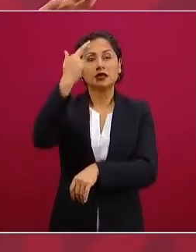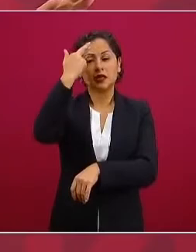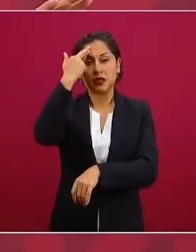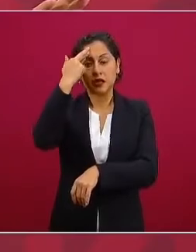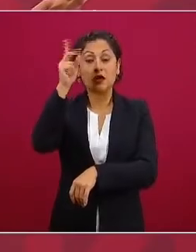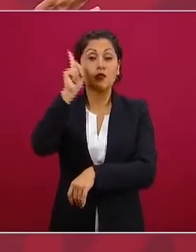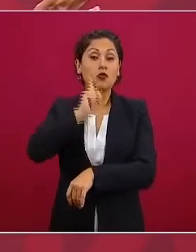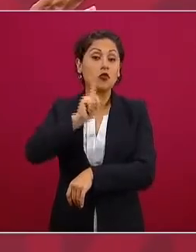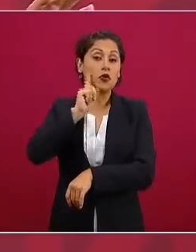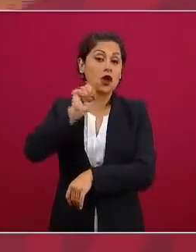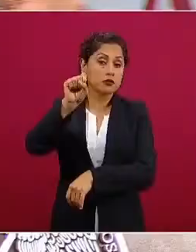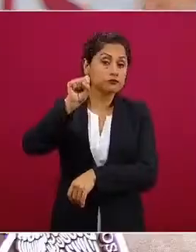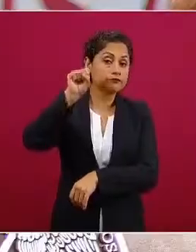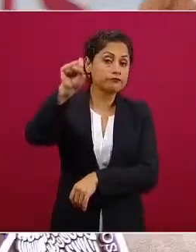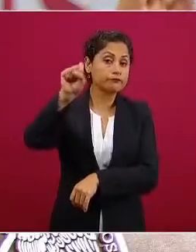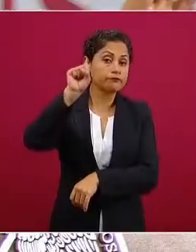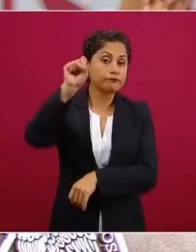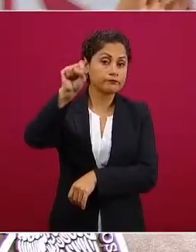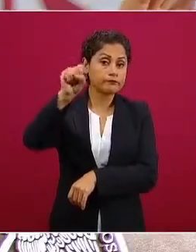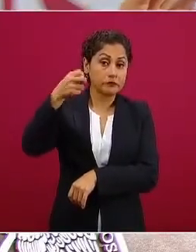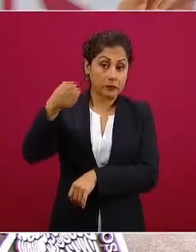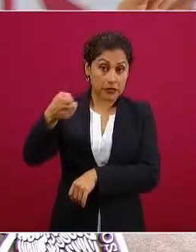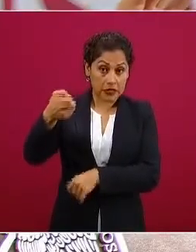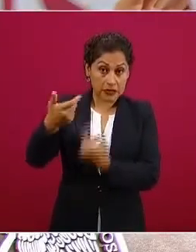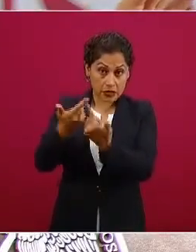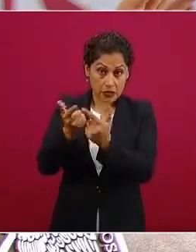legítimo